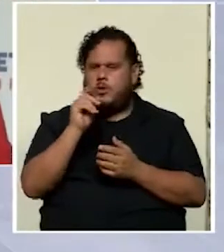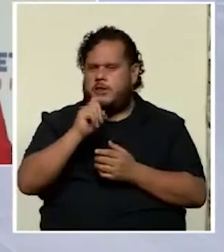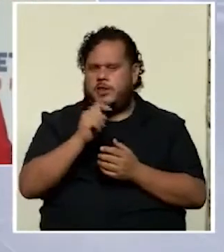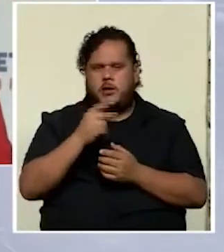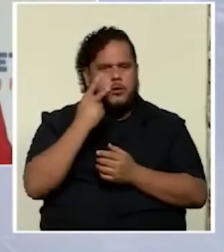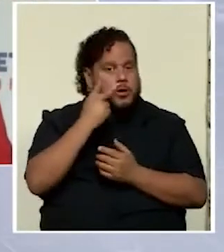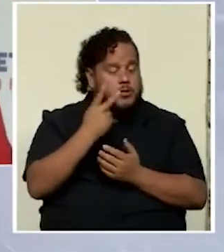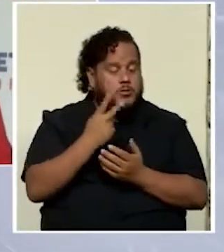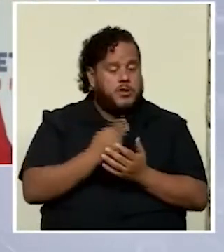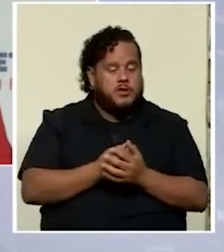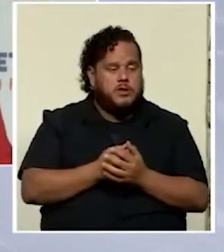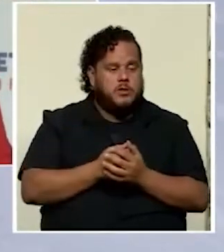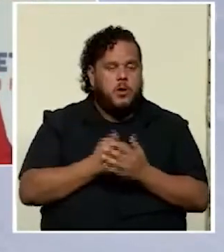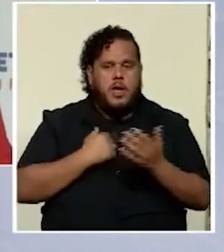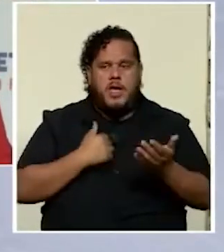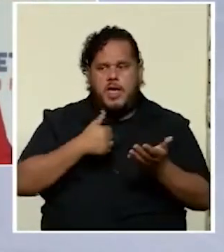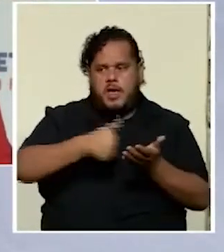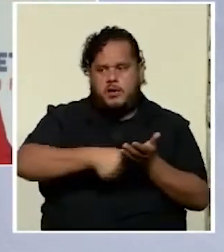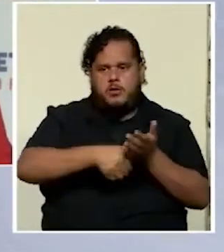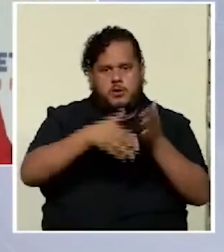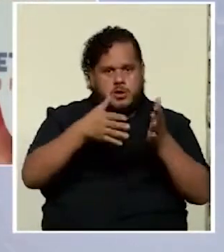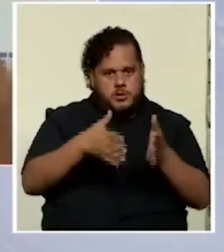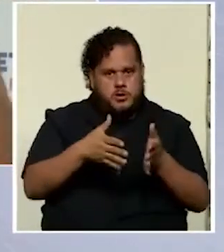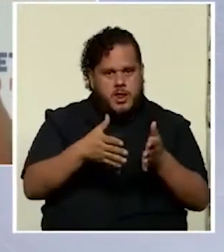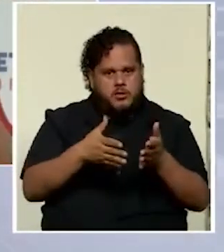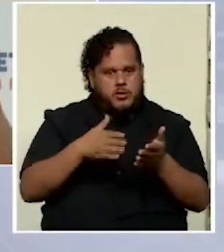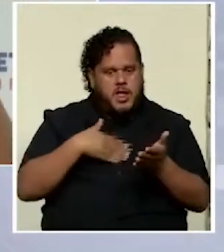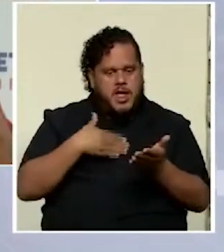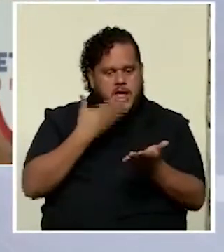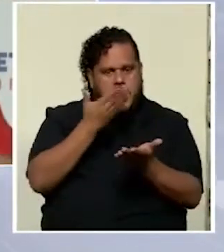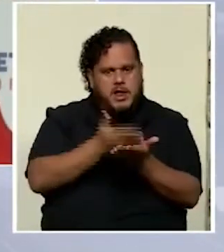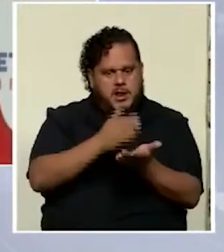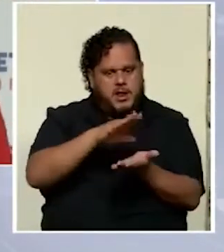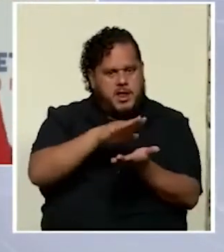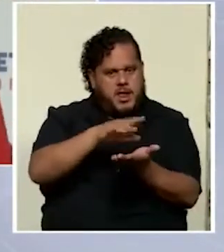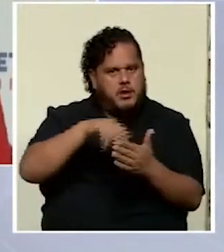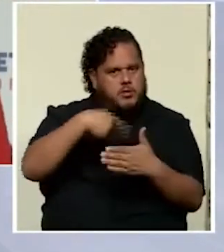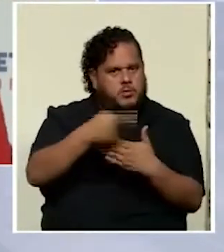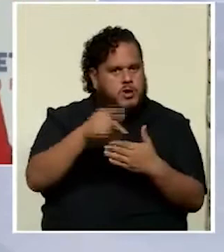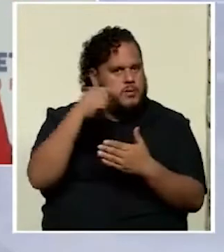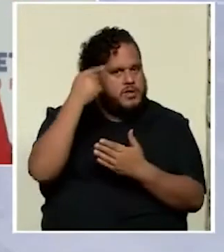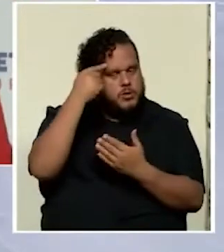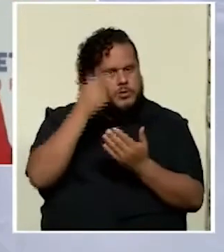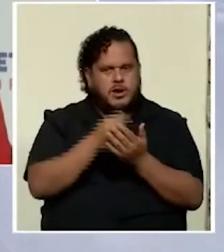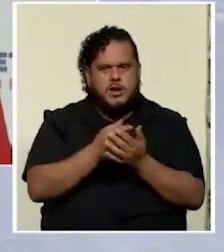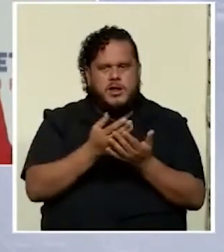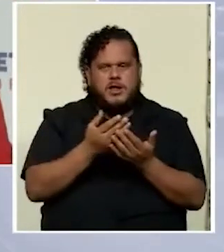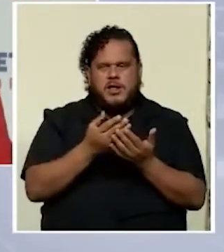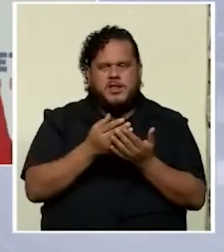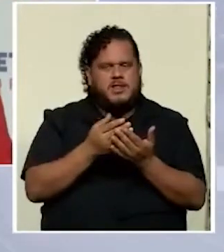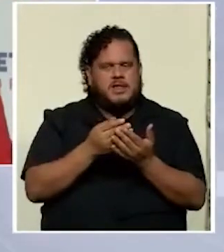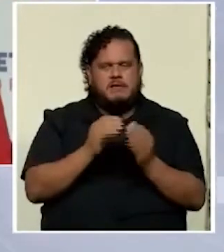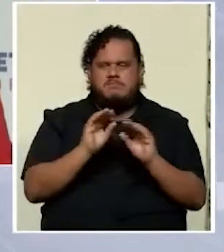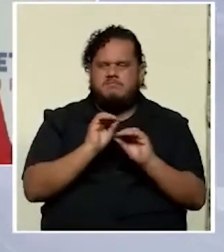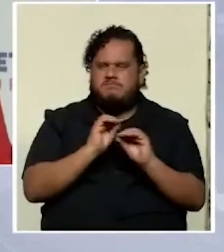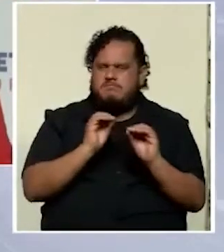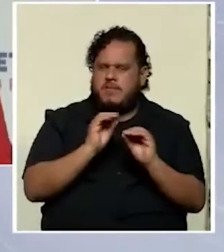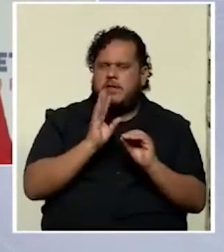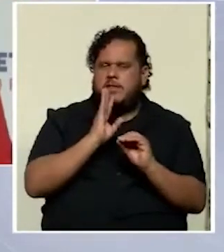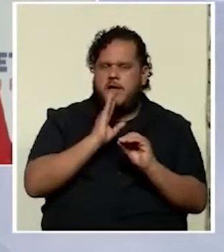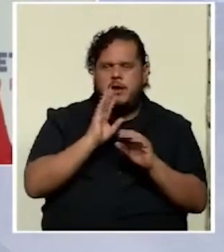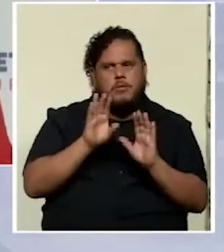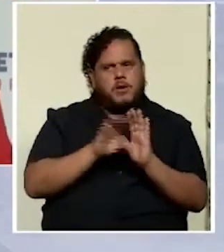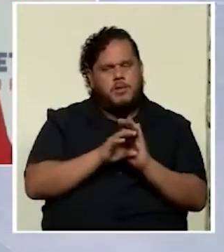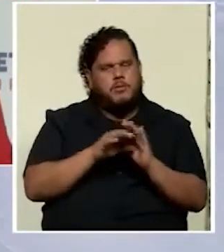en los postulados de los programas de gobierno generalmente quedan prácticamente como en la superficialidad cuando no es el tema de la